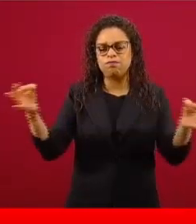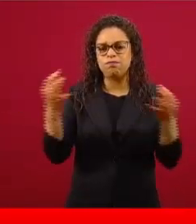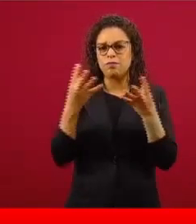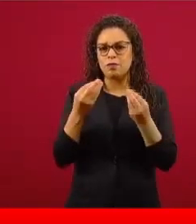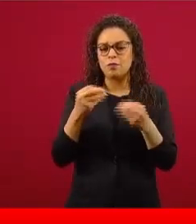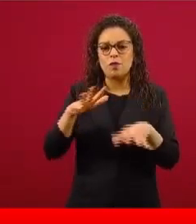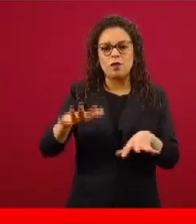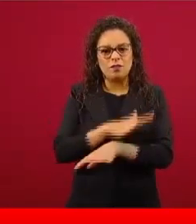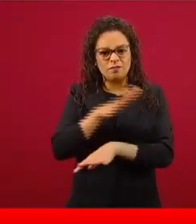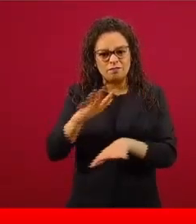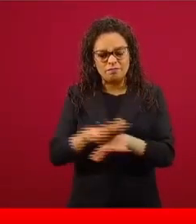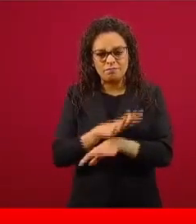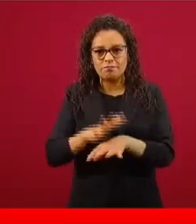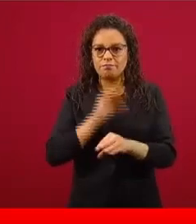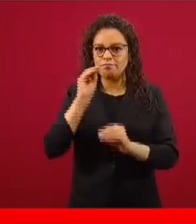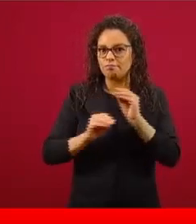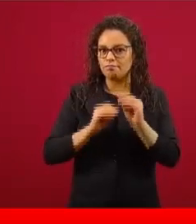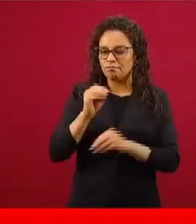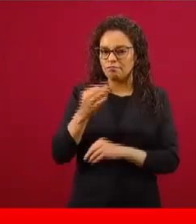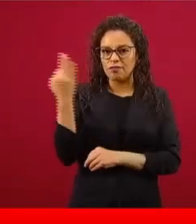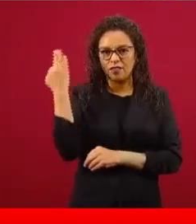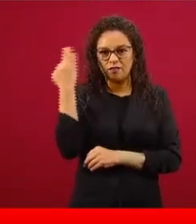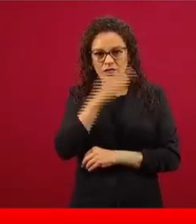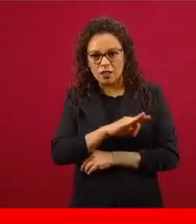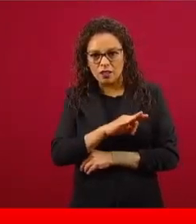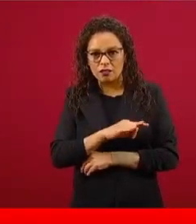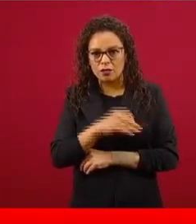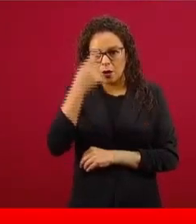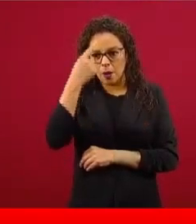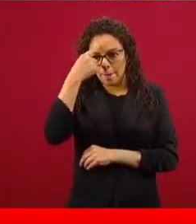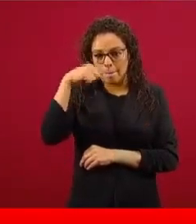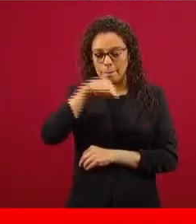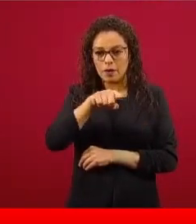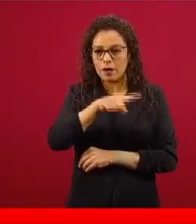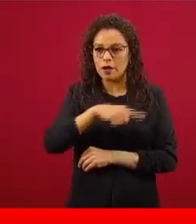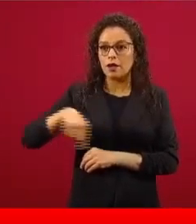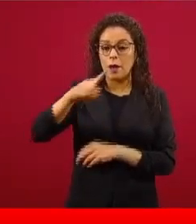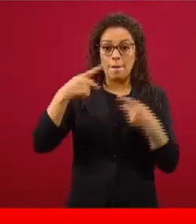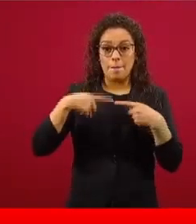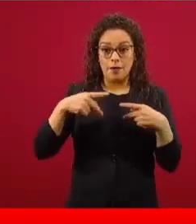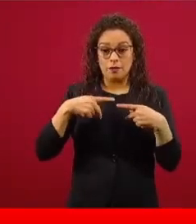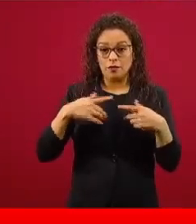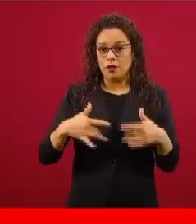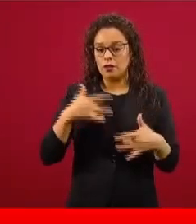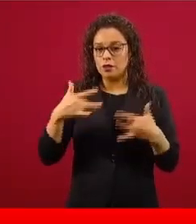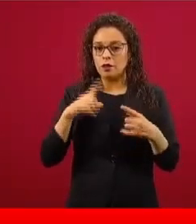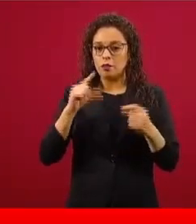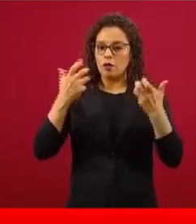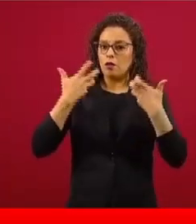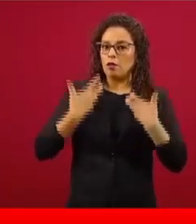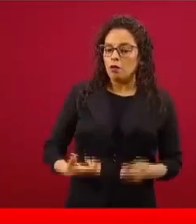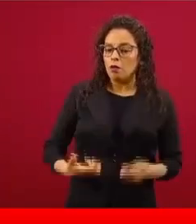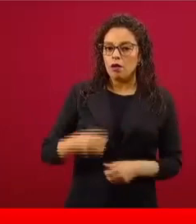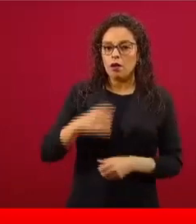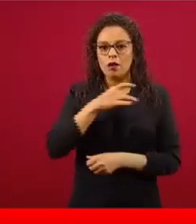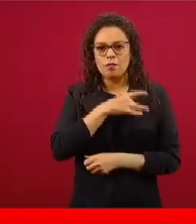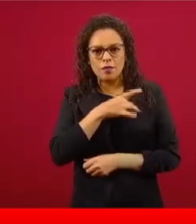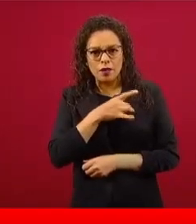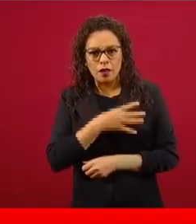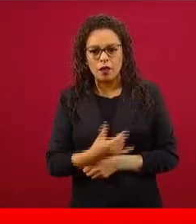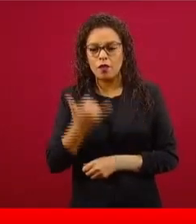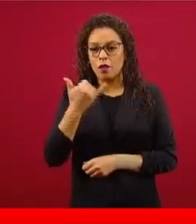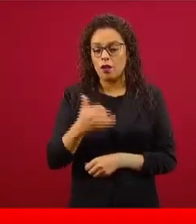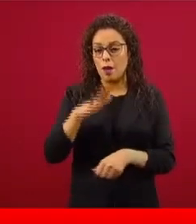generar desconfianza social, generar miedo, sobre todo en los sectores